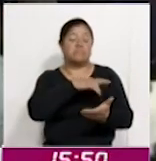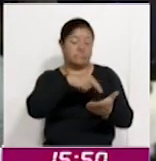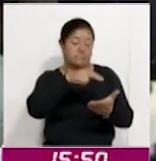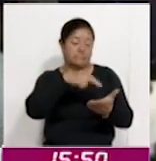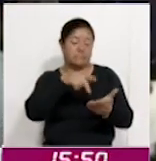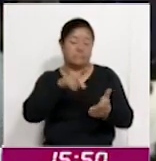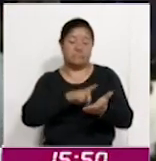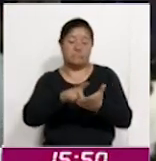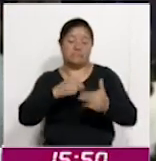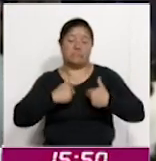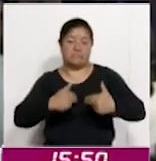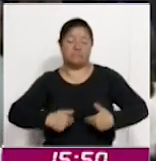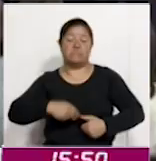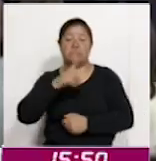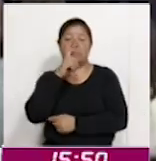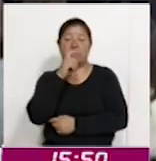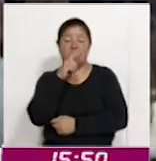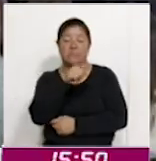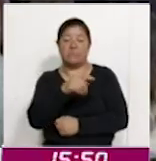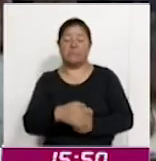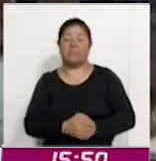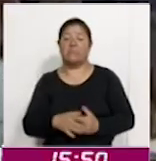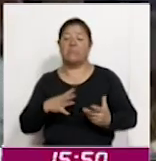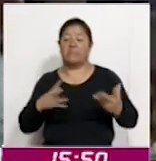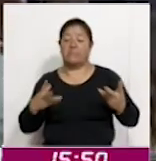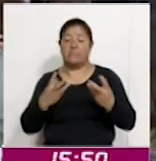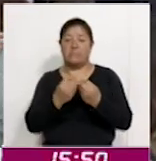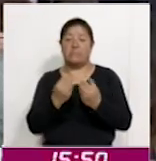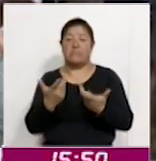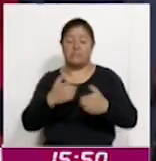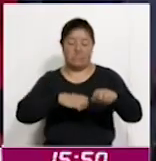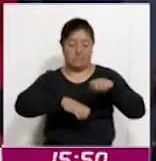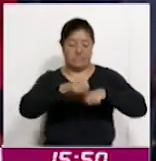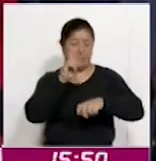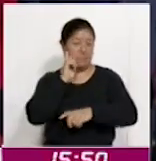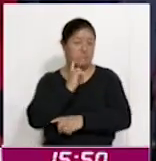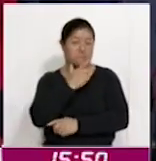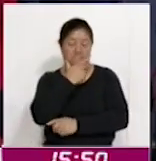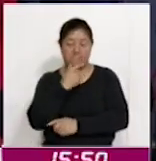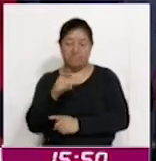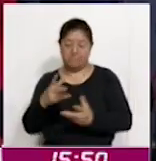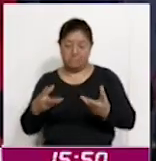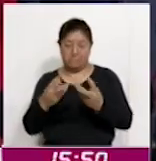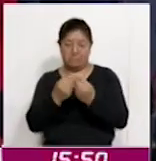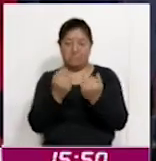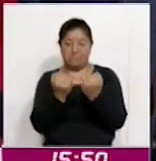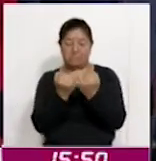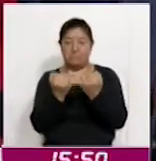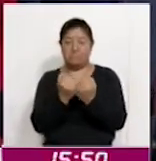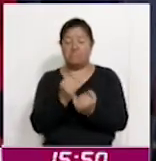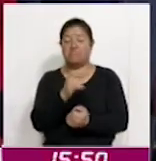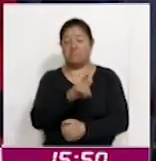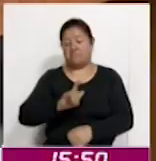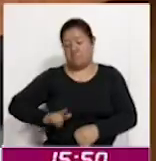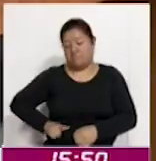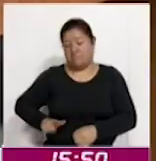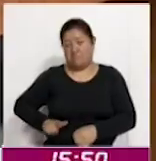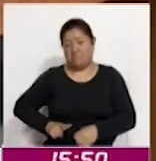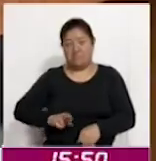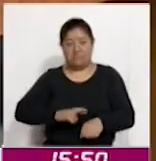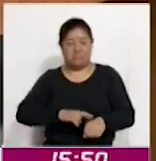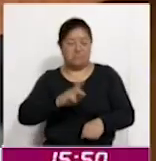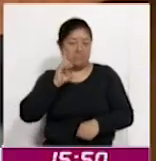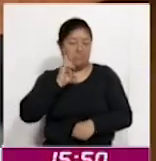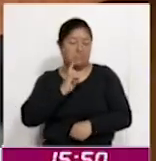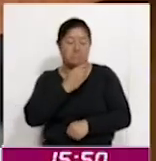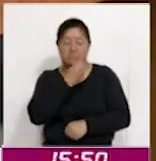Sustentabilidad que une a empresarias, empresarios, así como a los 32 gobernadores y gobernadoras